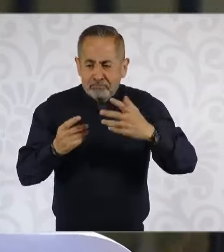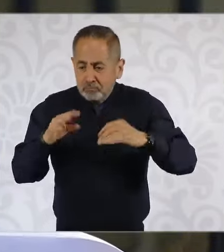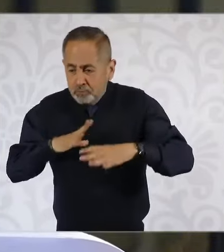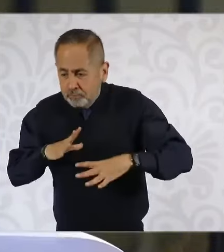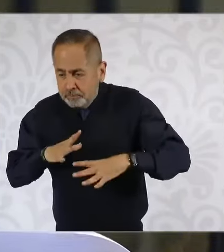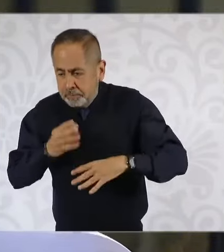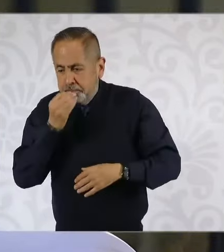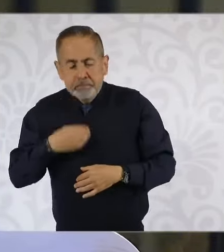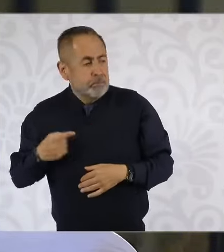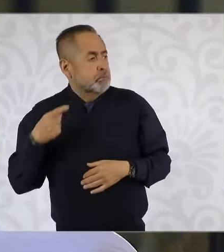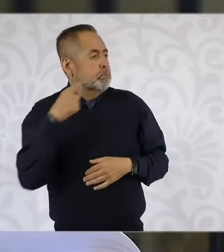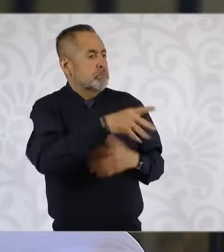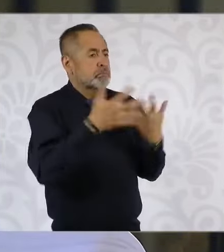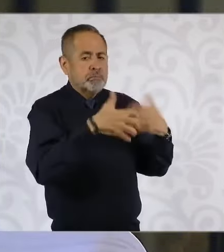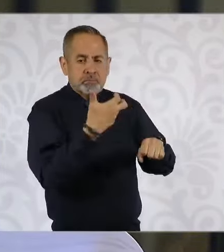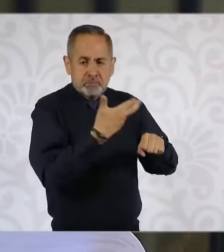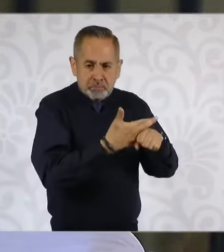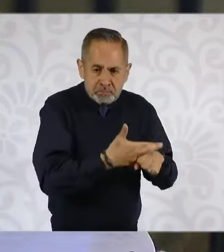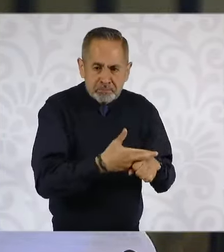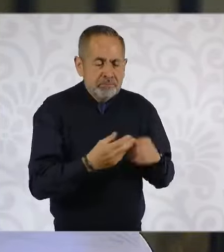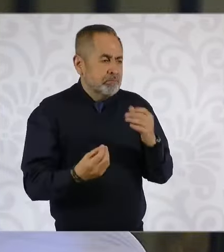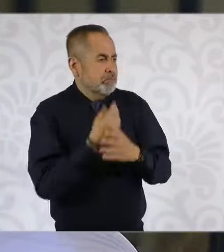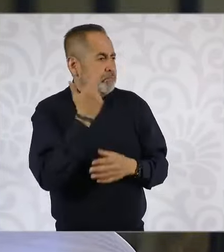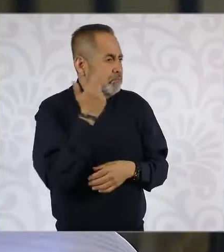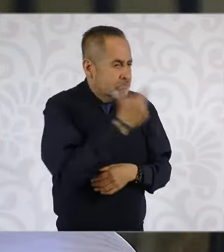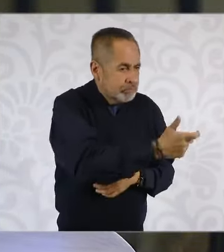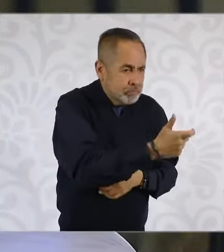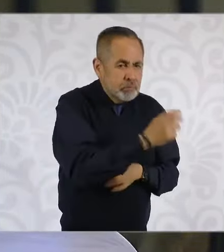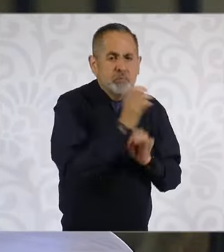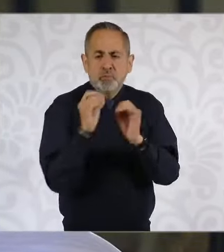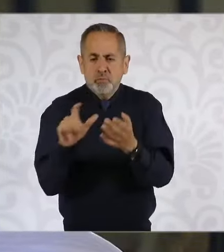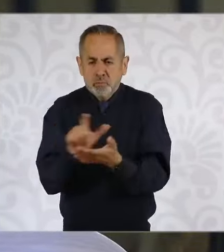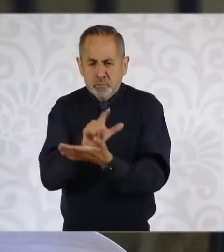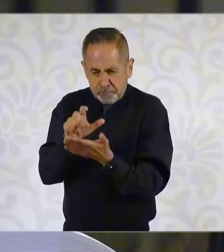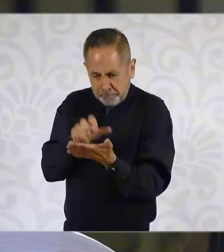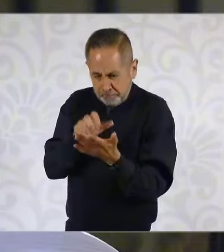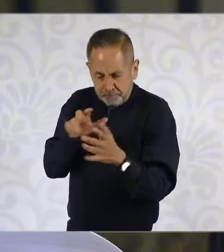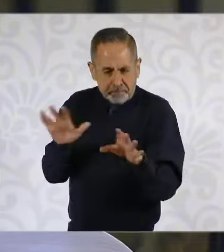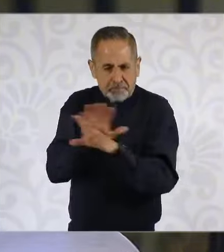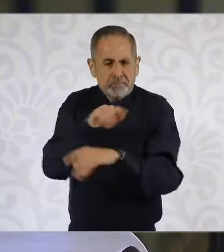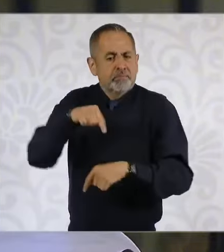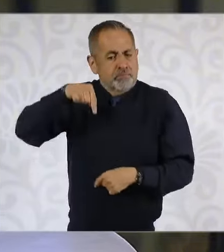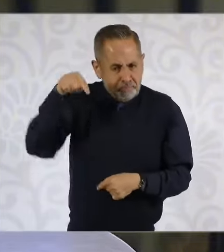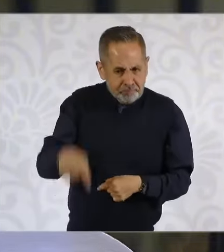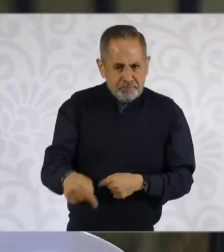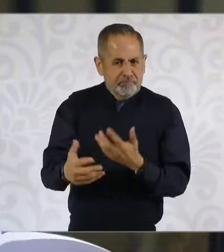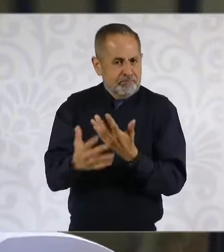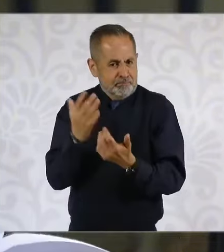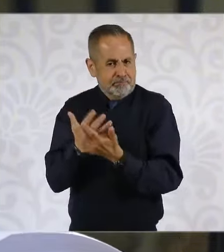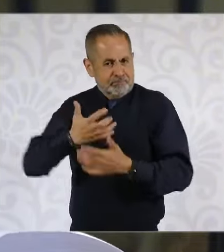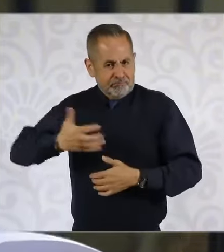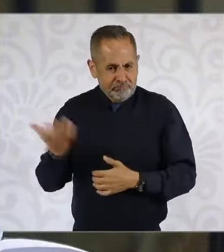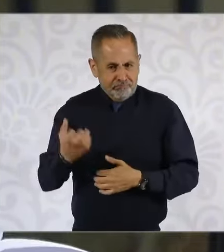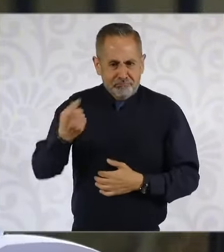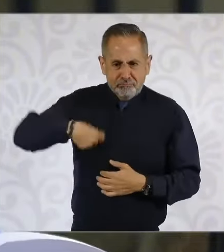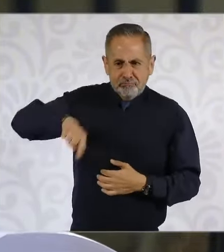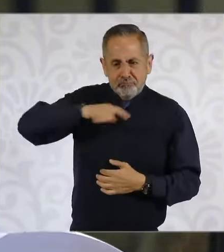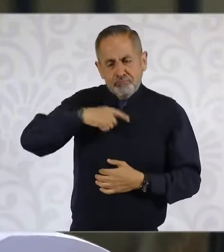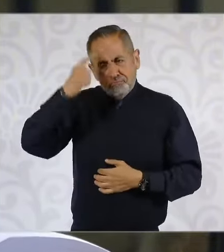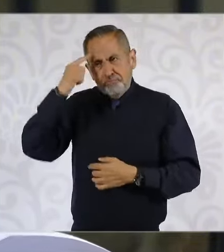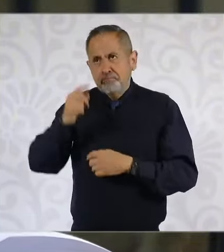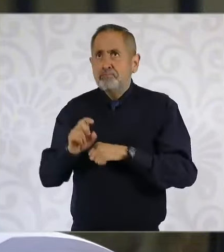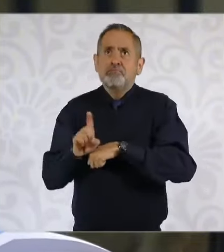o modificar las leyes para desarrollar la industria satelital de nuestro país. Y si con esta acción, presidenta,